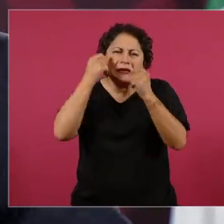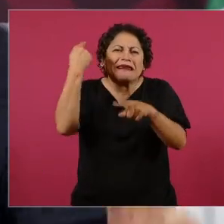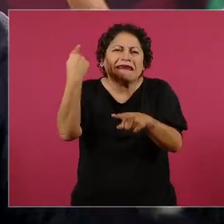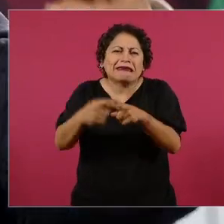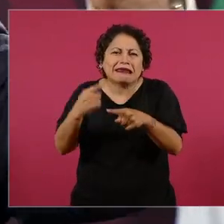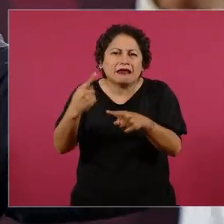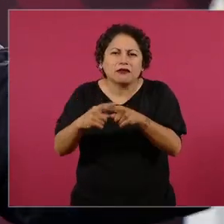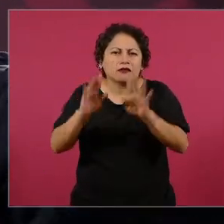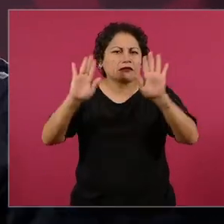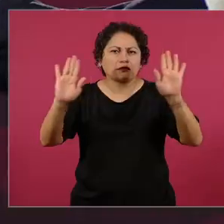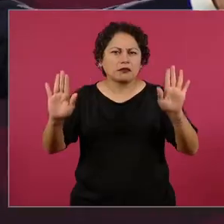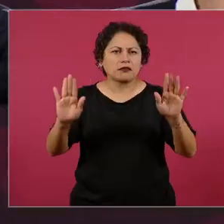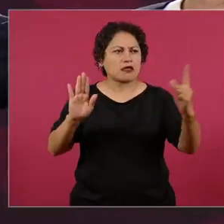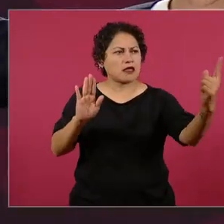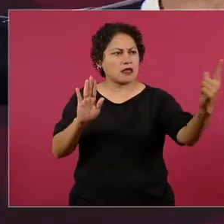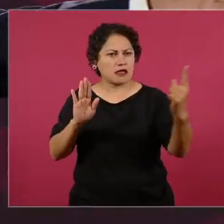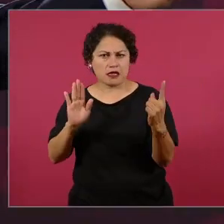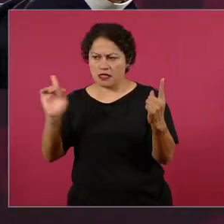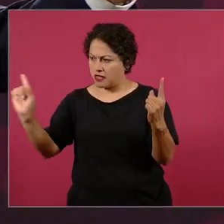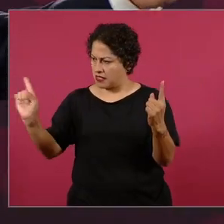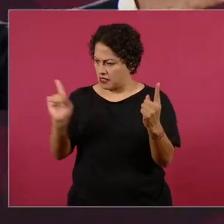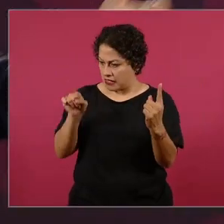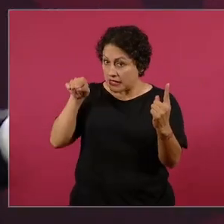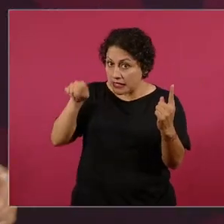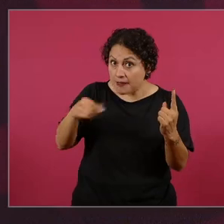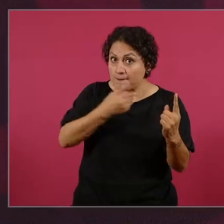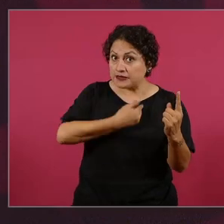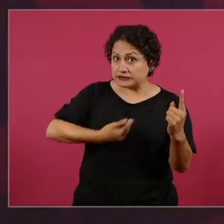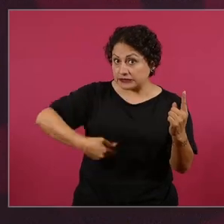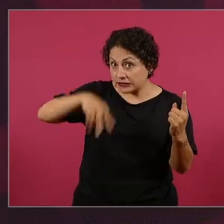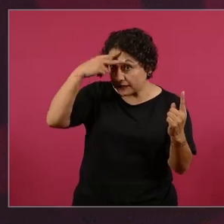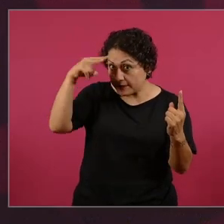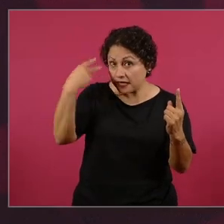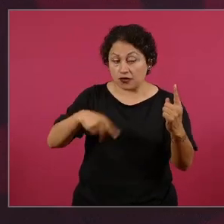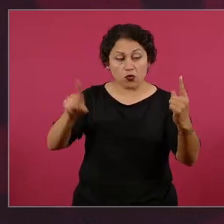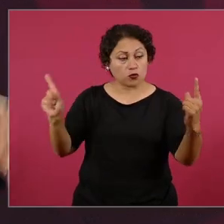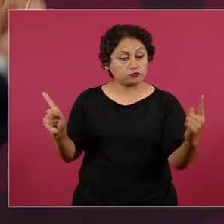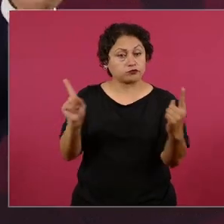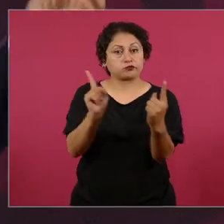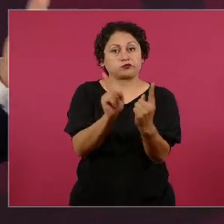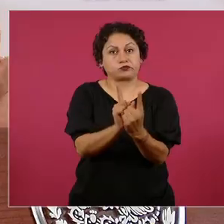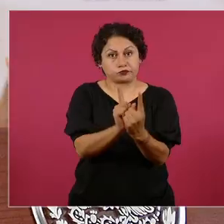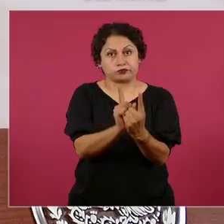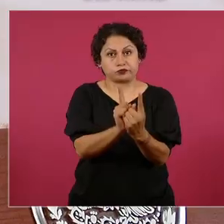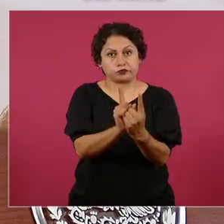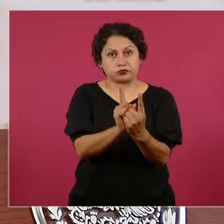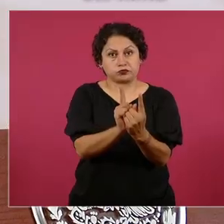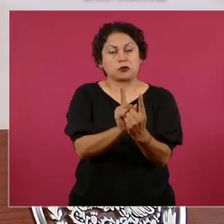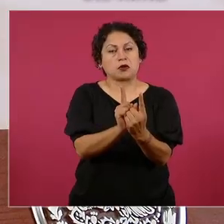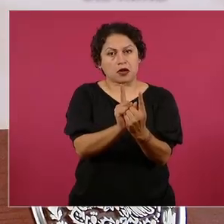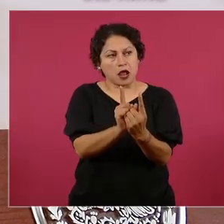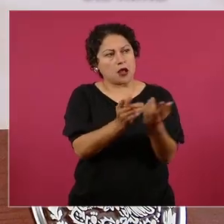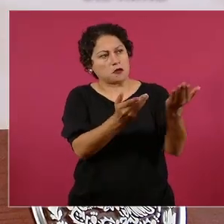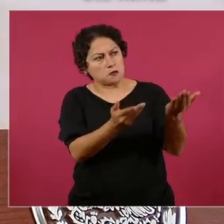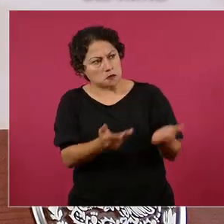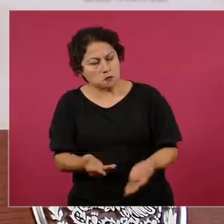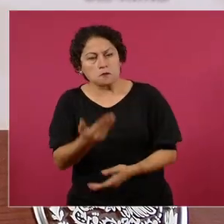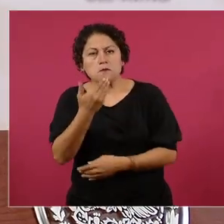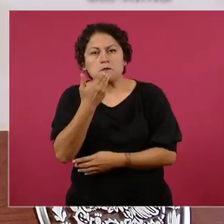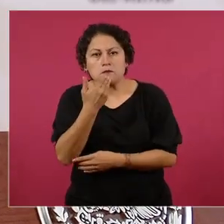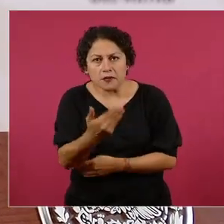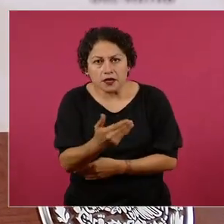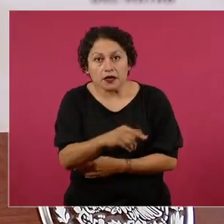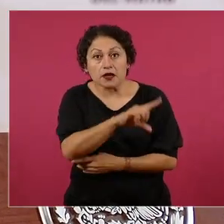y que de repente salga a decir este